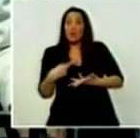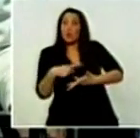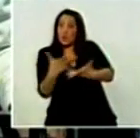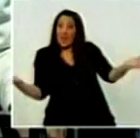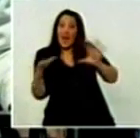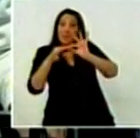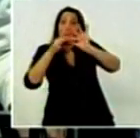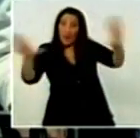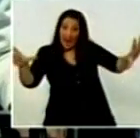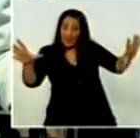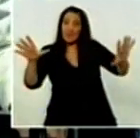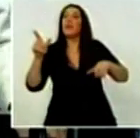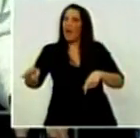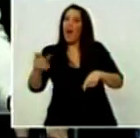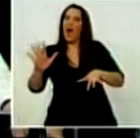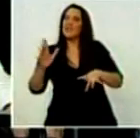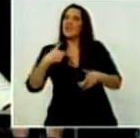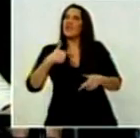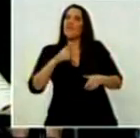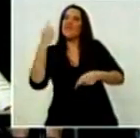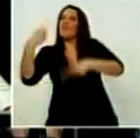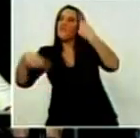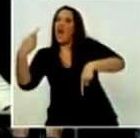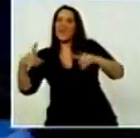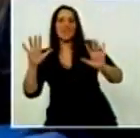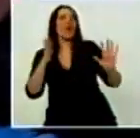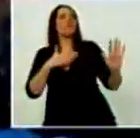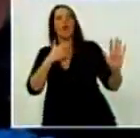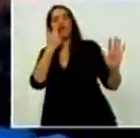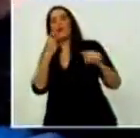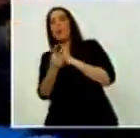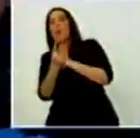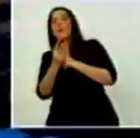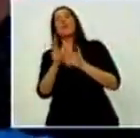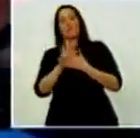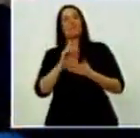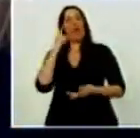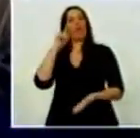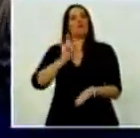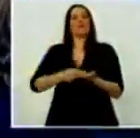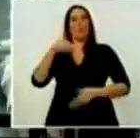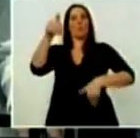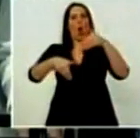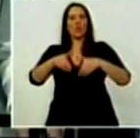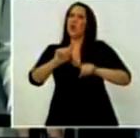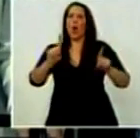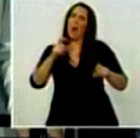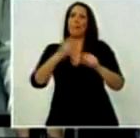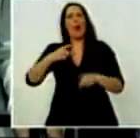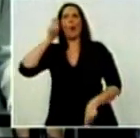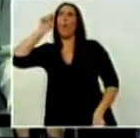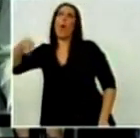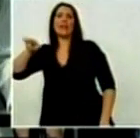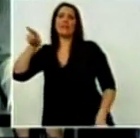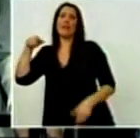democrática dirime sus diferencias a través del voto y no a través de fallos judiciales.